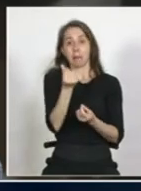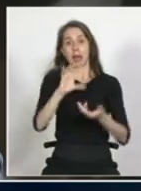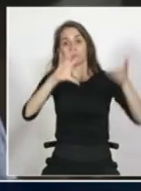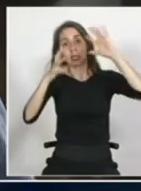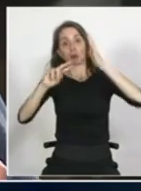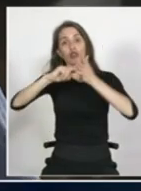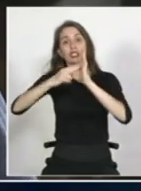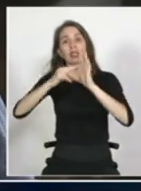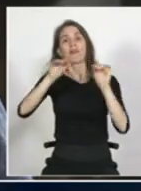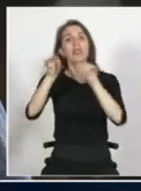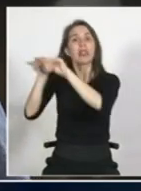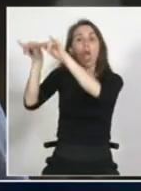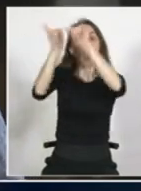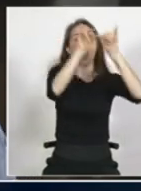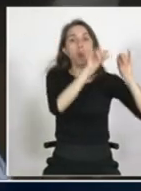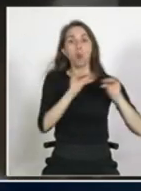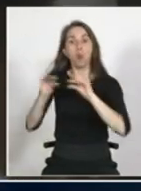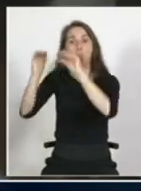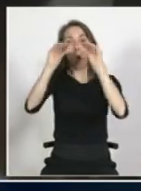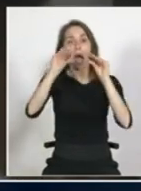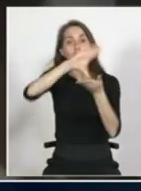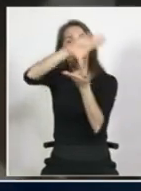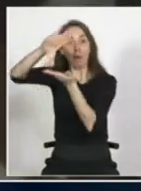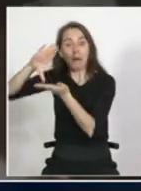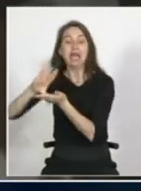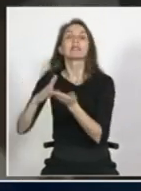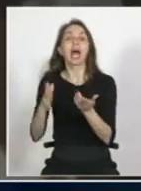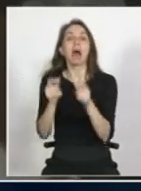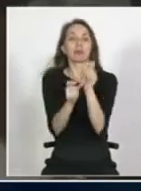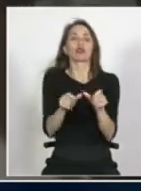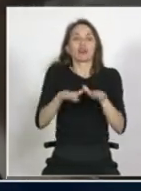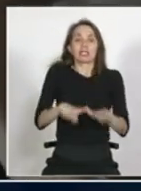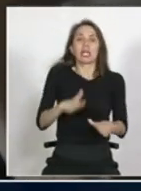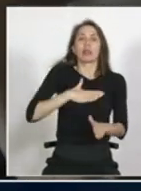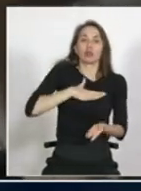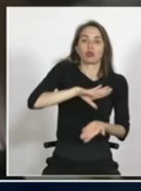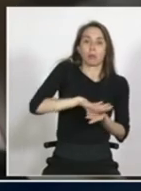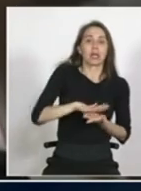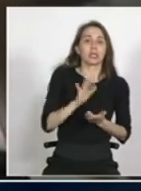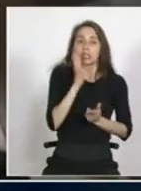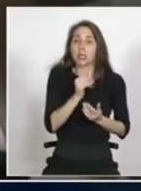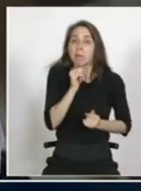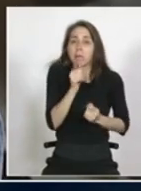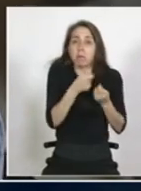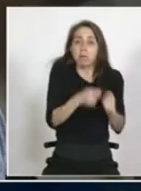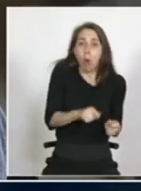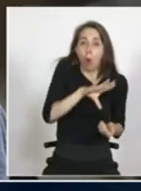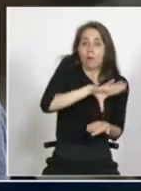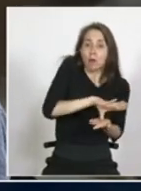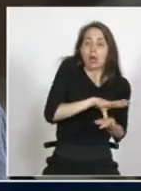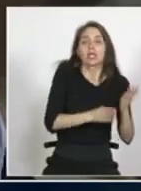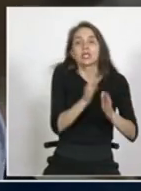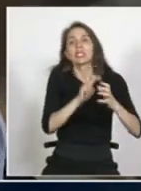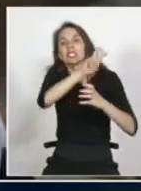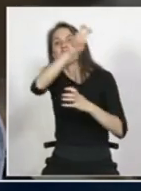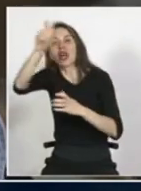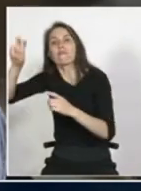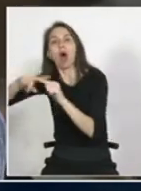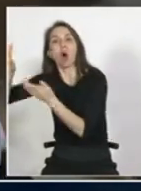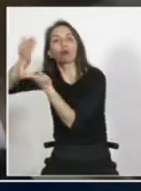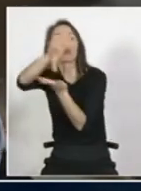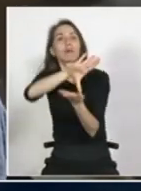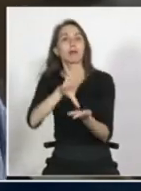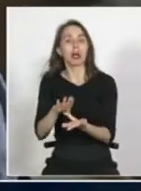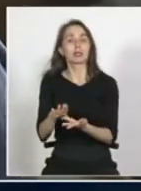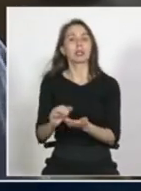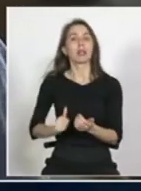es difícil pensar que puede ocurrir lo contrario es bastante obvio ¿no? pero además lo que dice es que tampoco podemos caer en